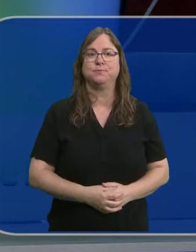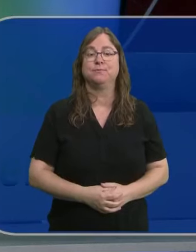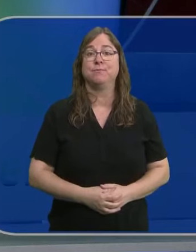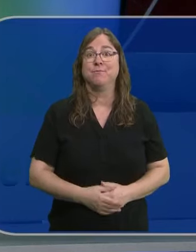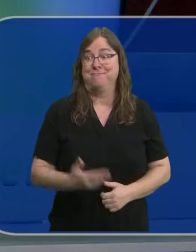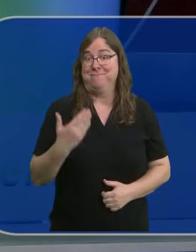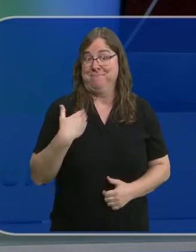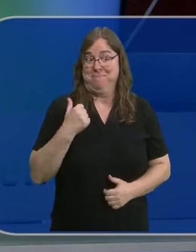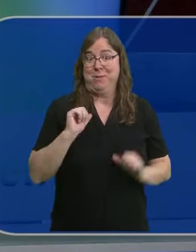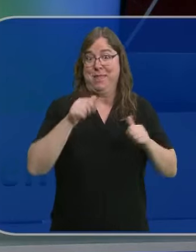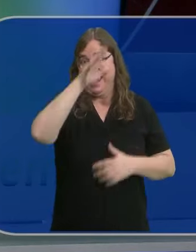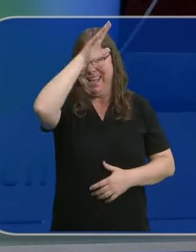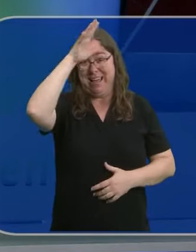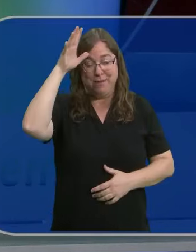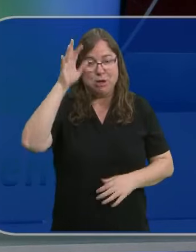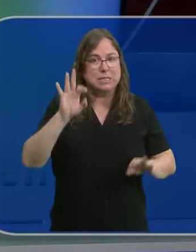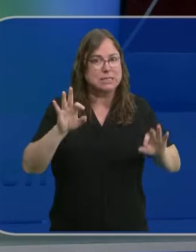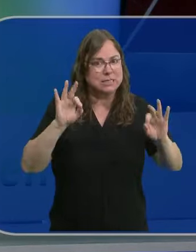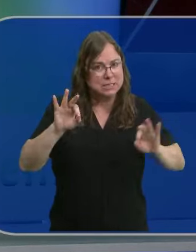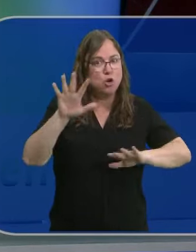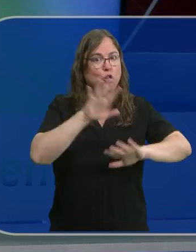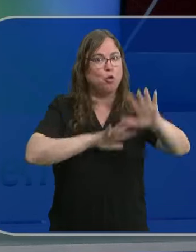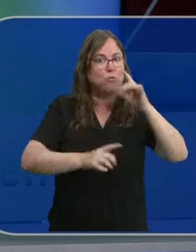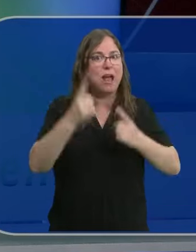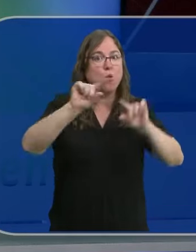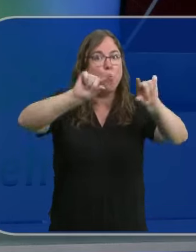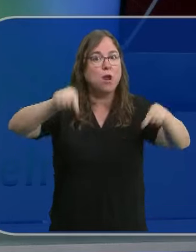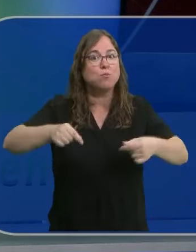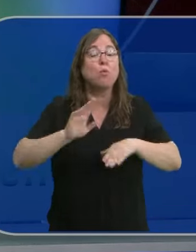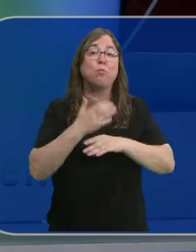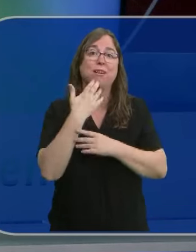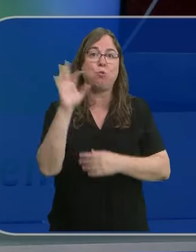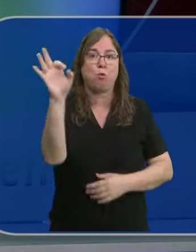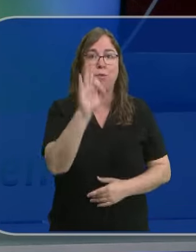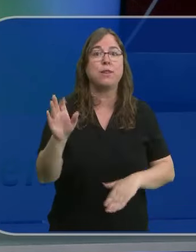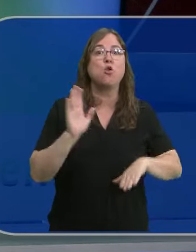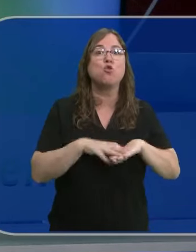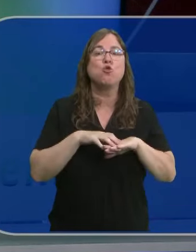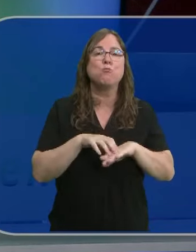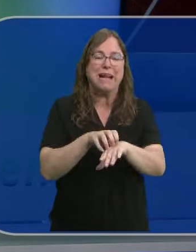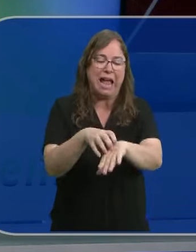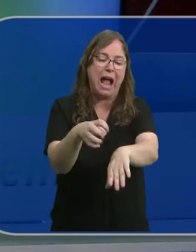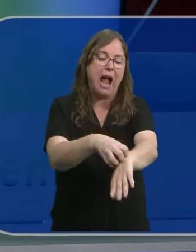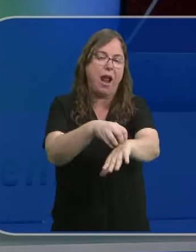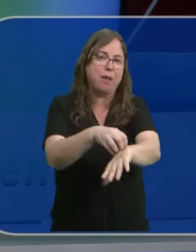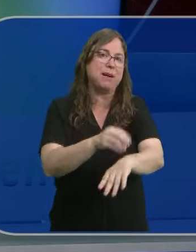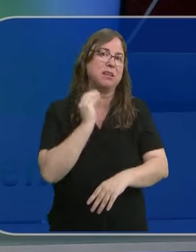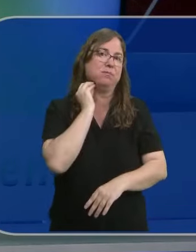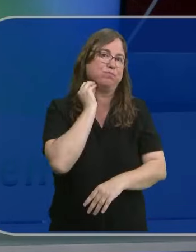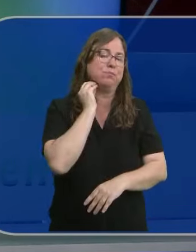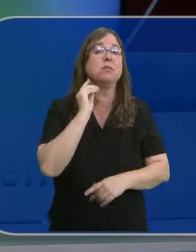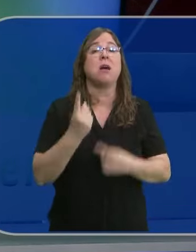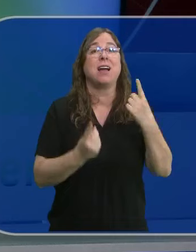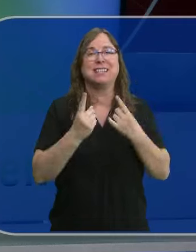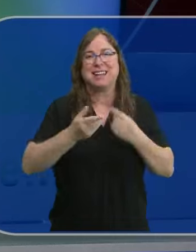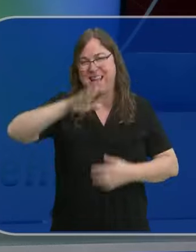El recién estrenado verano promete ser especialmente complicado en algunas provincias como Palencia por culpa de las garrapatas. Las altas temperaturas